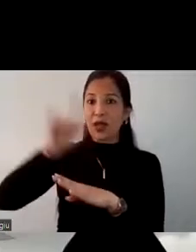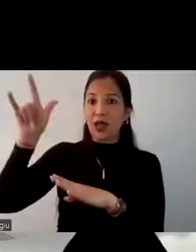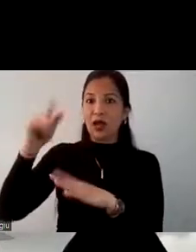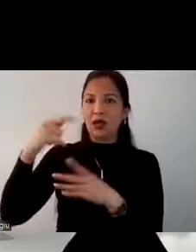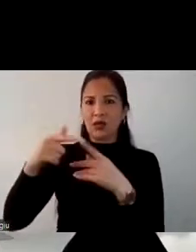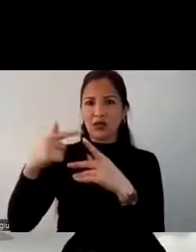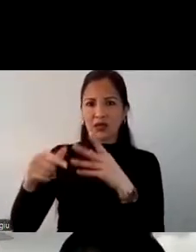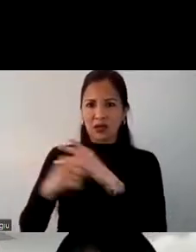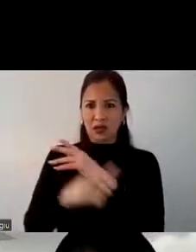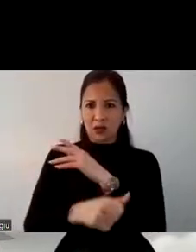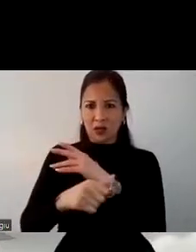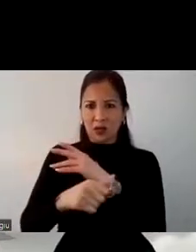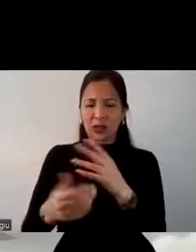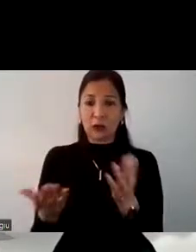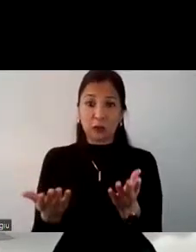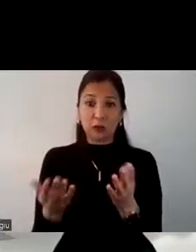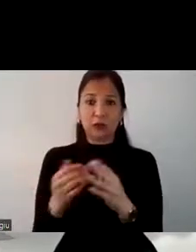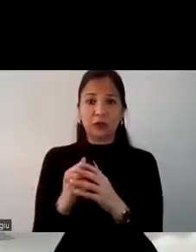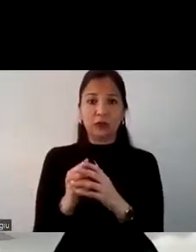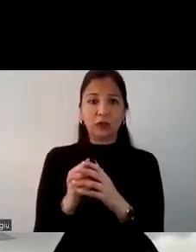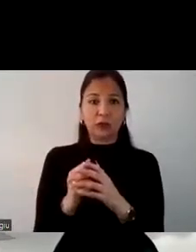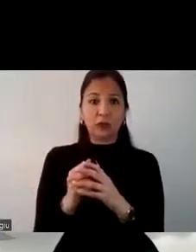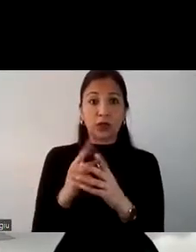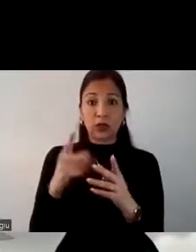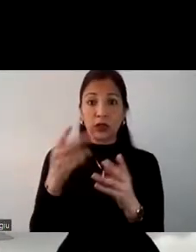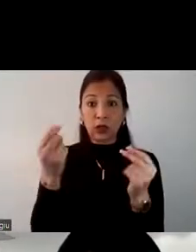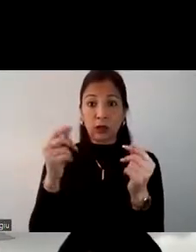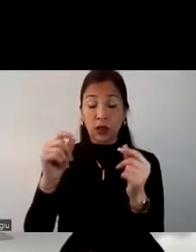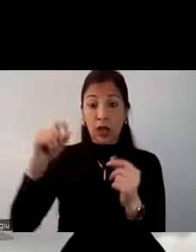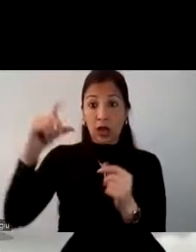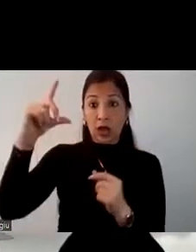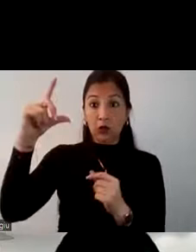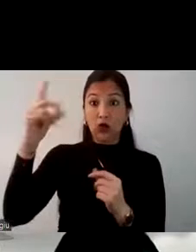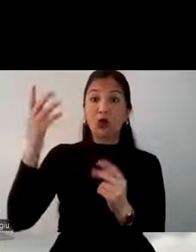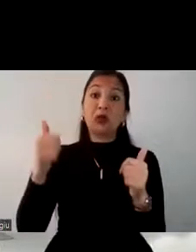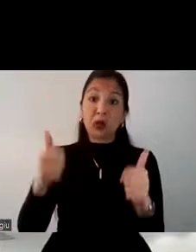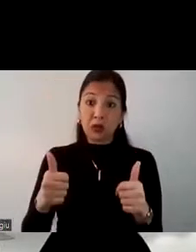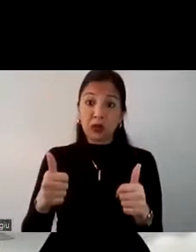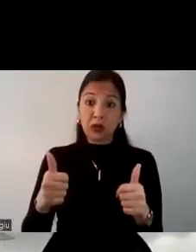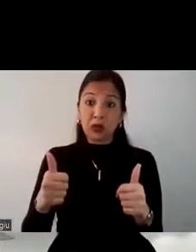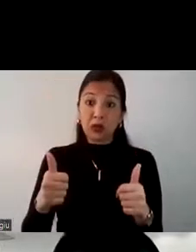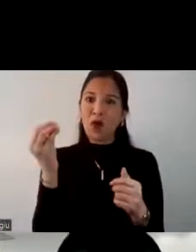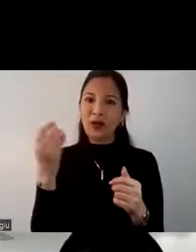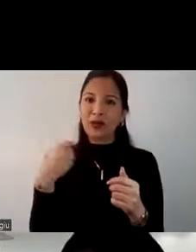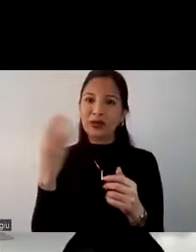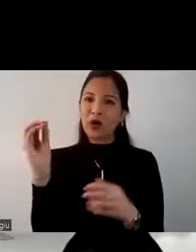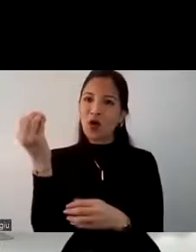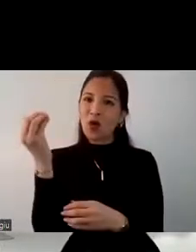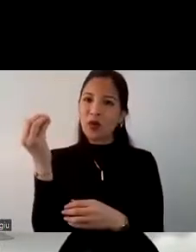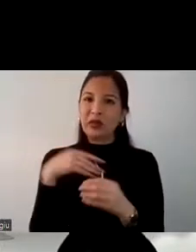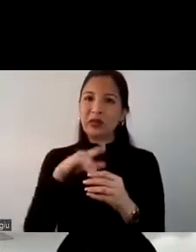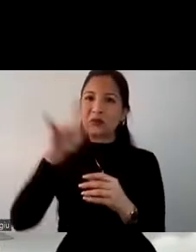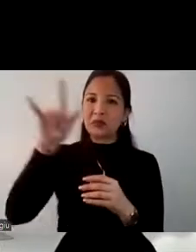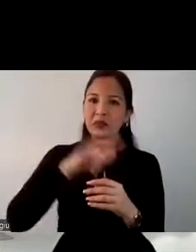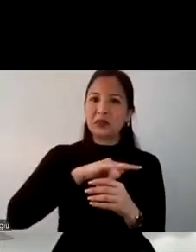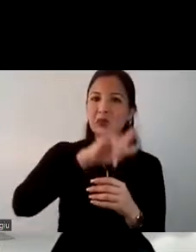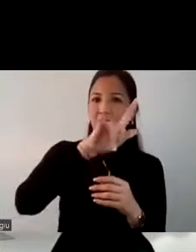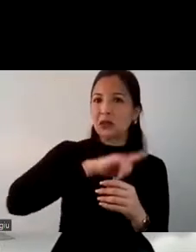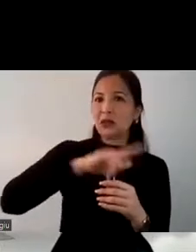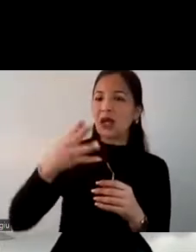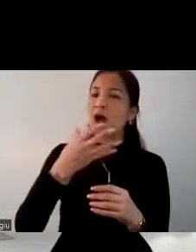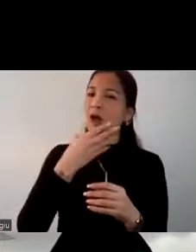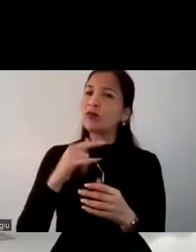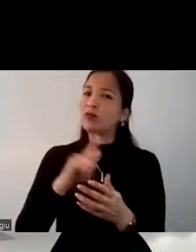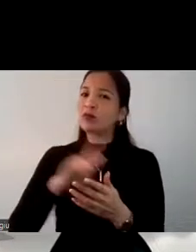Y esto lo se sigue manteniendo en el nivel socioeconómico alto. Y también que los jóvenes son los que están motivados a seguir viajando a